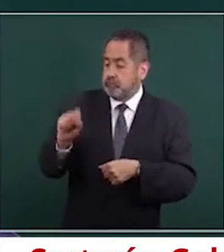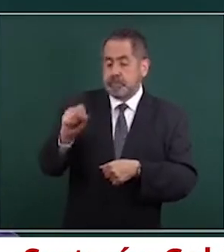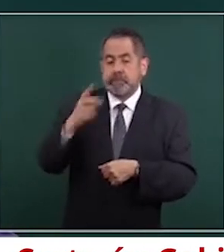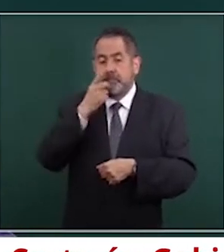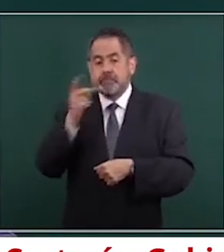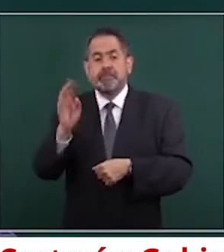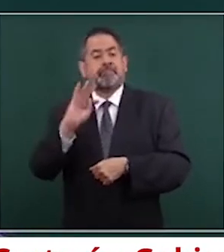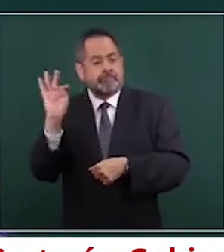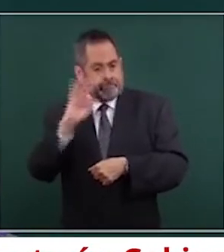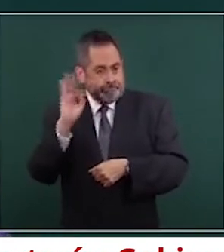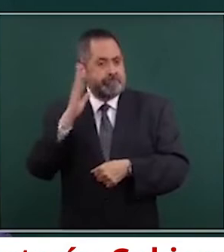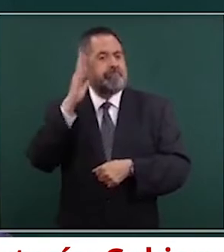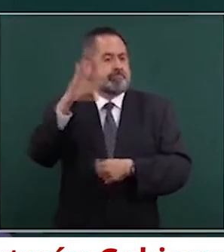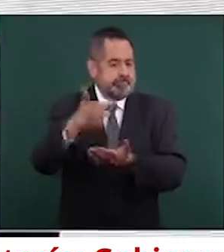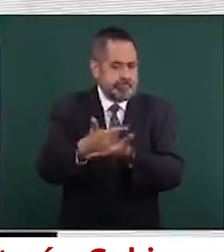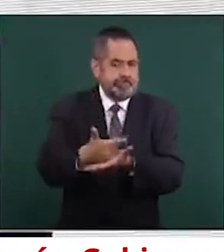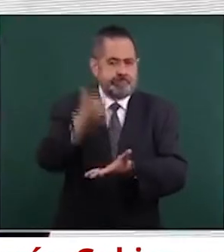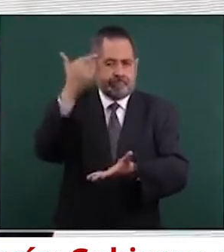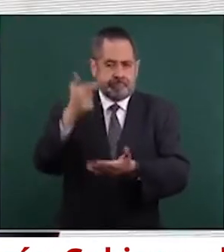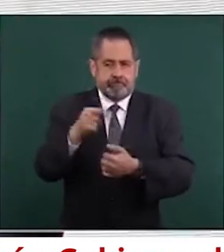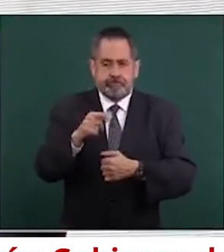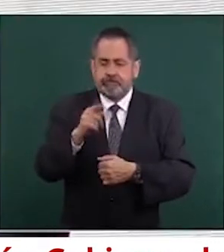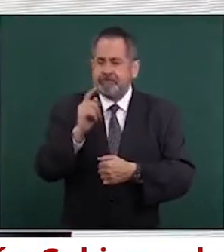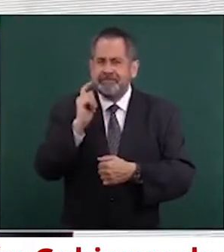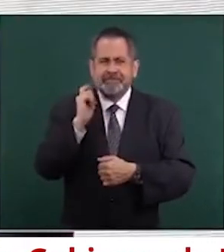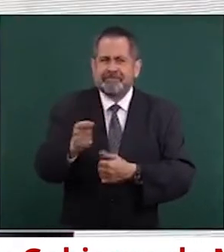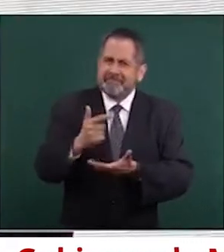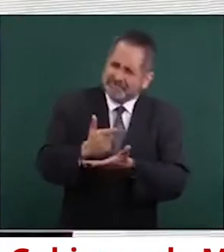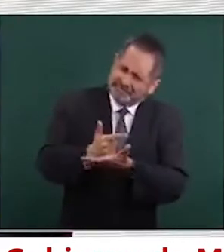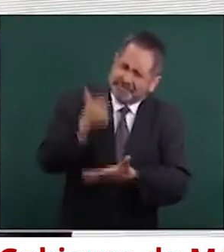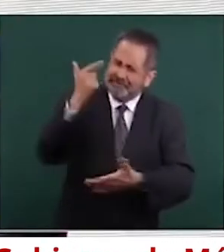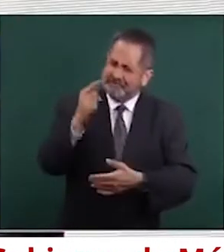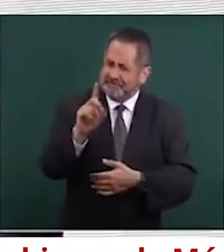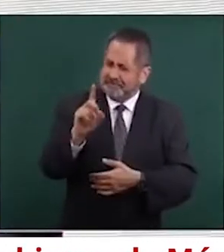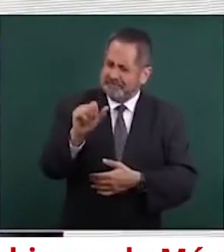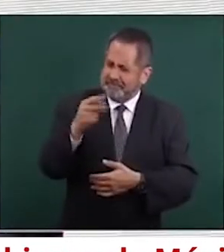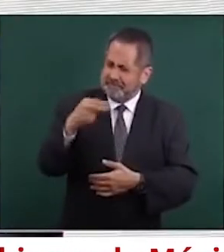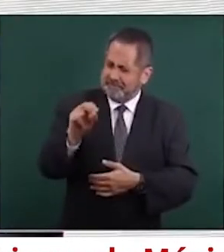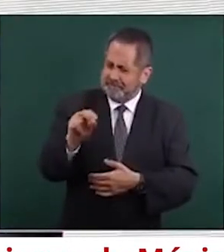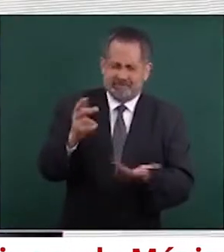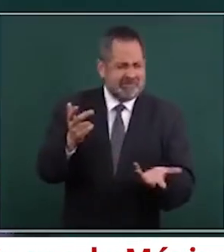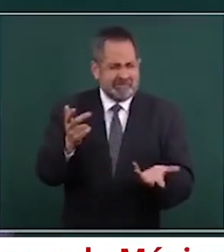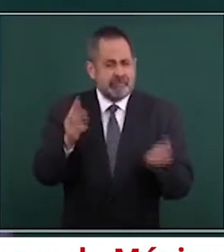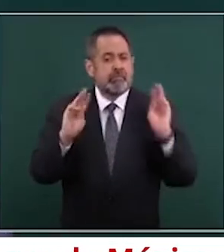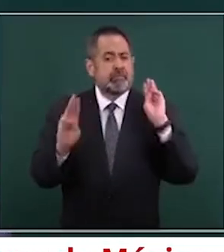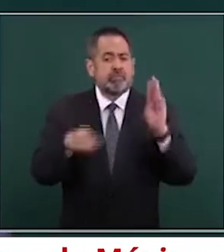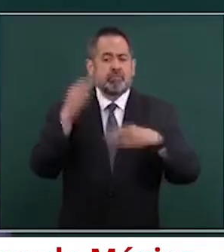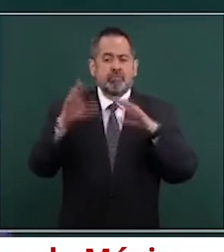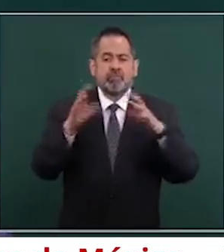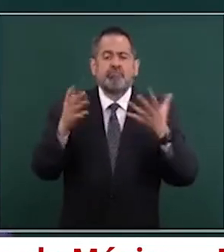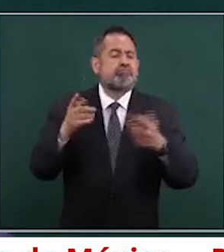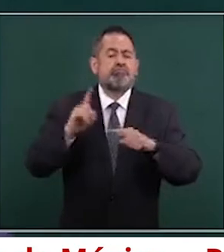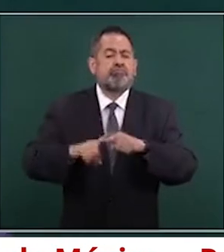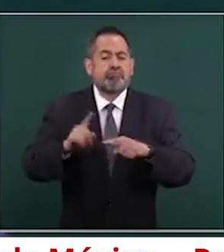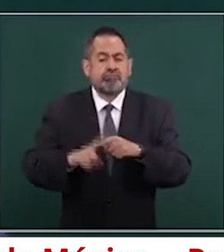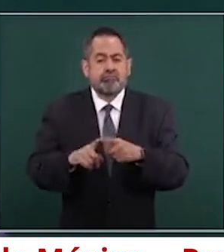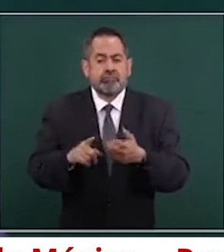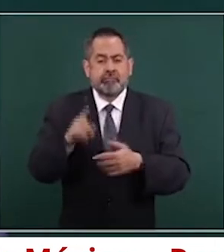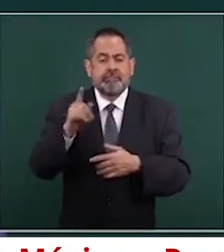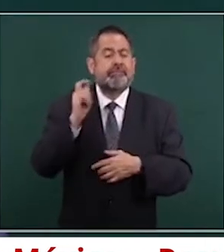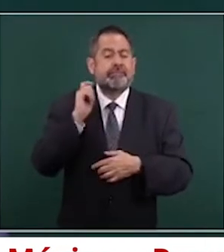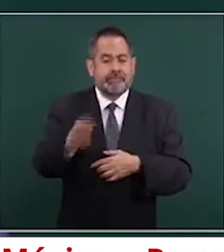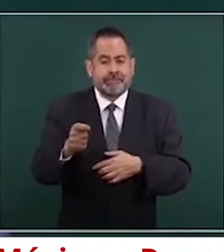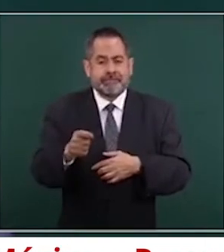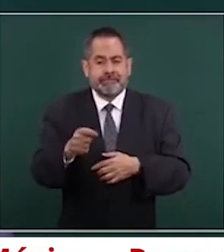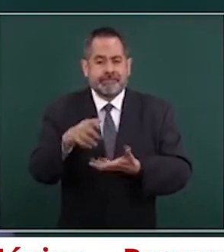haber graves daños. Debe quedar muy claro a lo que se refiere. La gran preocupación mundial es la desigual